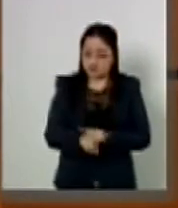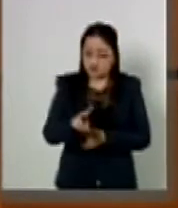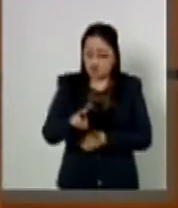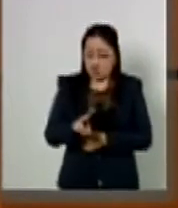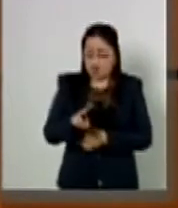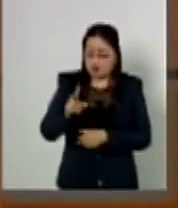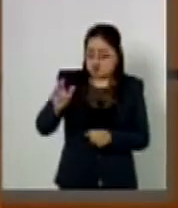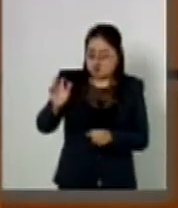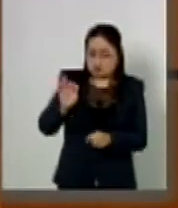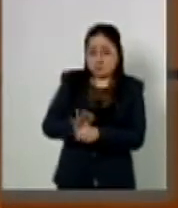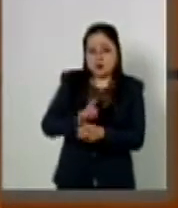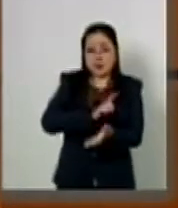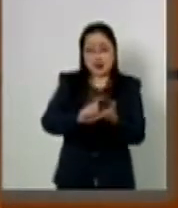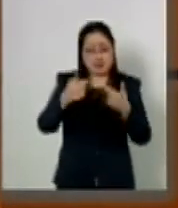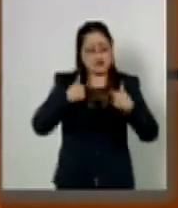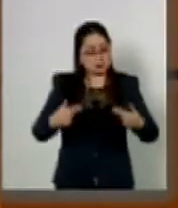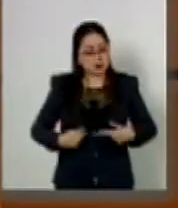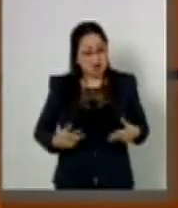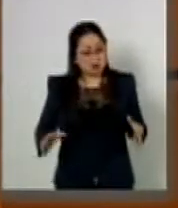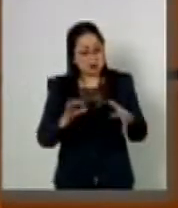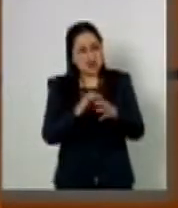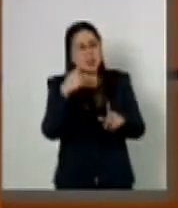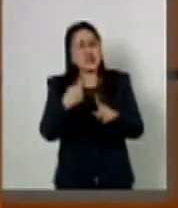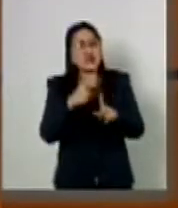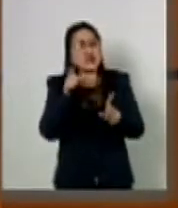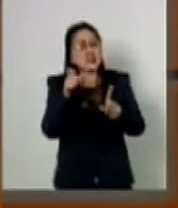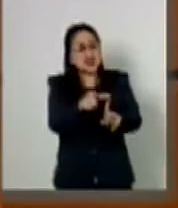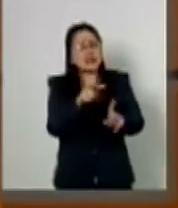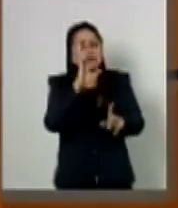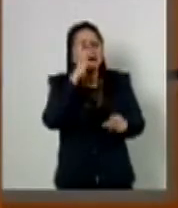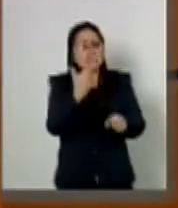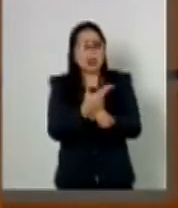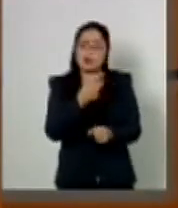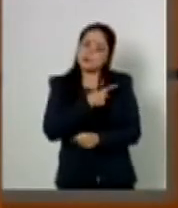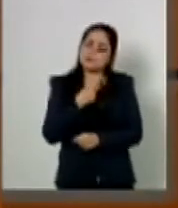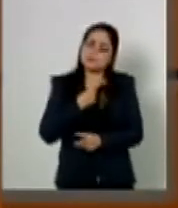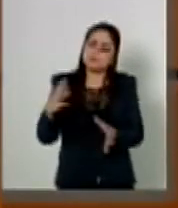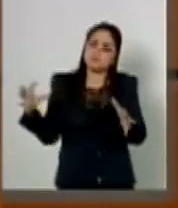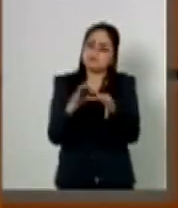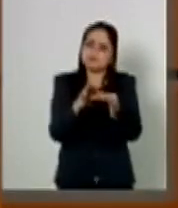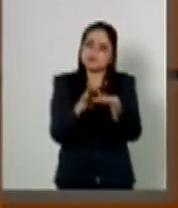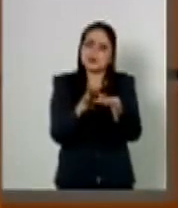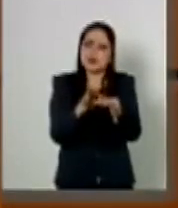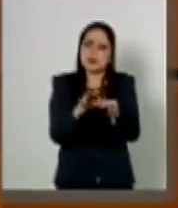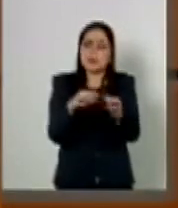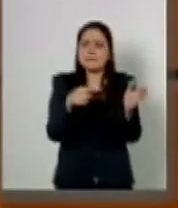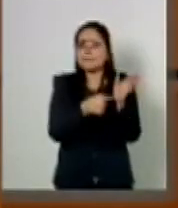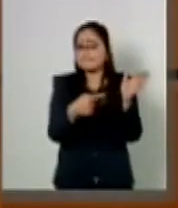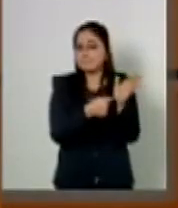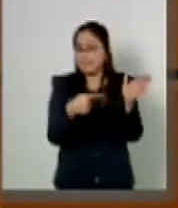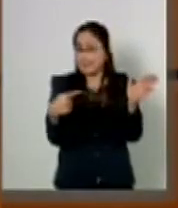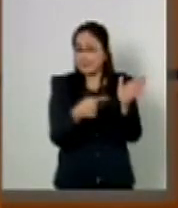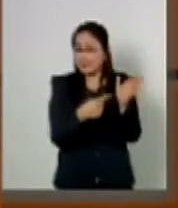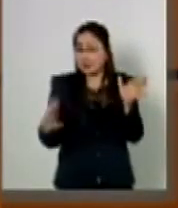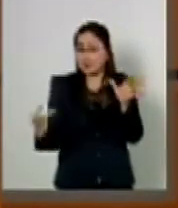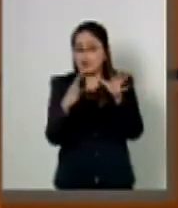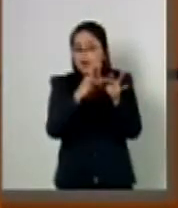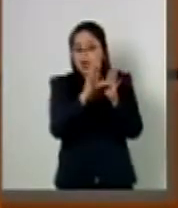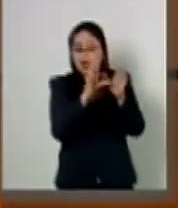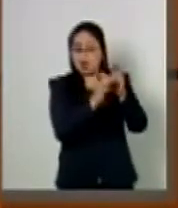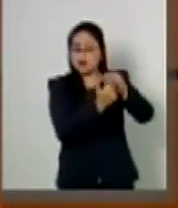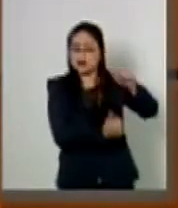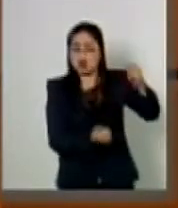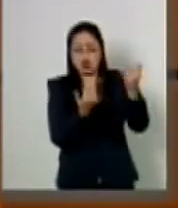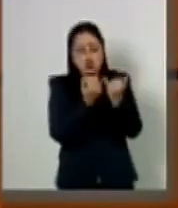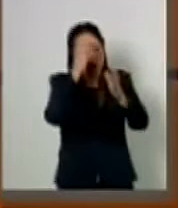el resguardo de los derechos fundamentales tendría que estar directa, directamente referido a la norma constitucional